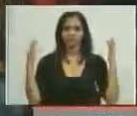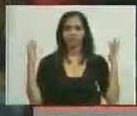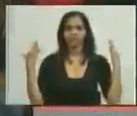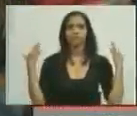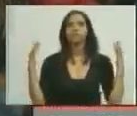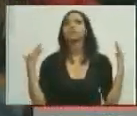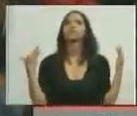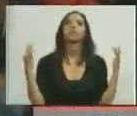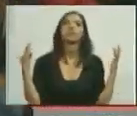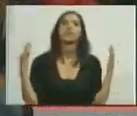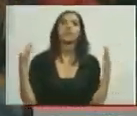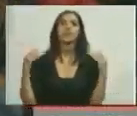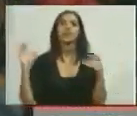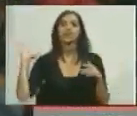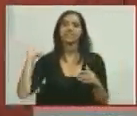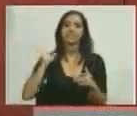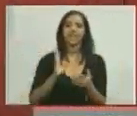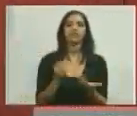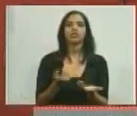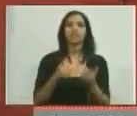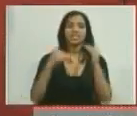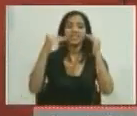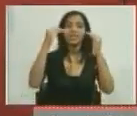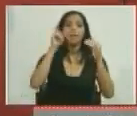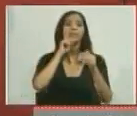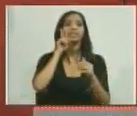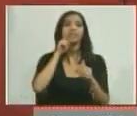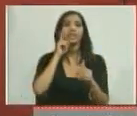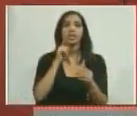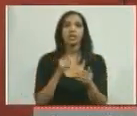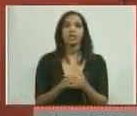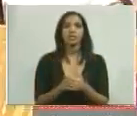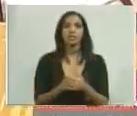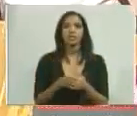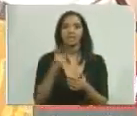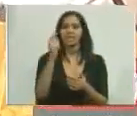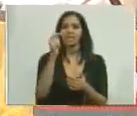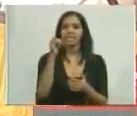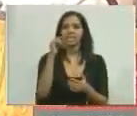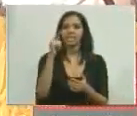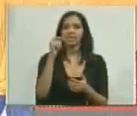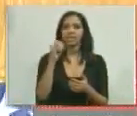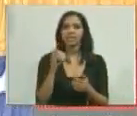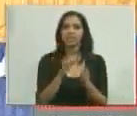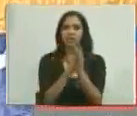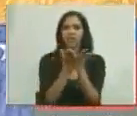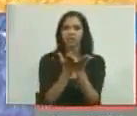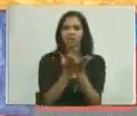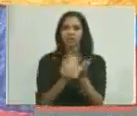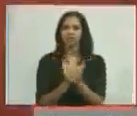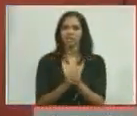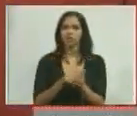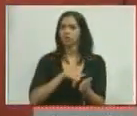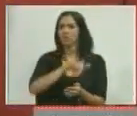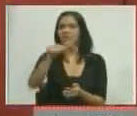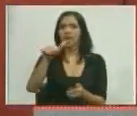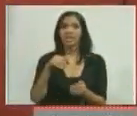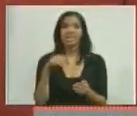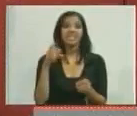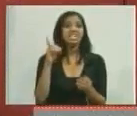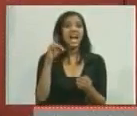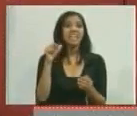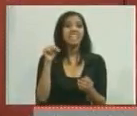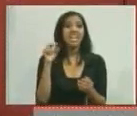Pero llegan a esos niveles de mentira. Que Tito tiene un pasaporte ugandés y con eso viaja. Y Daniela,